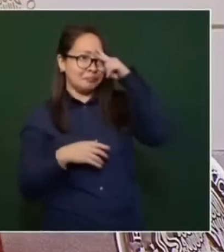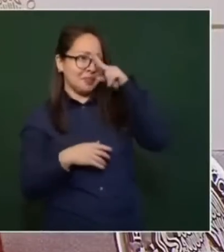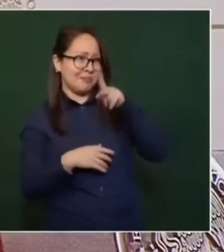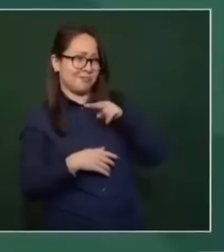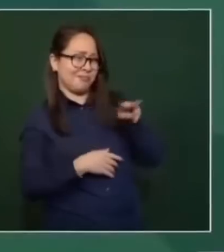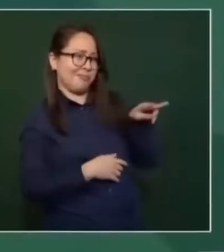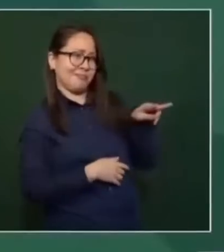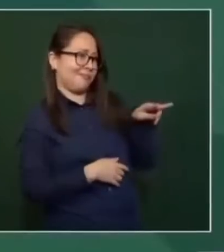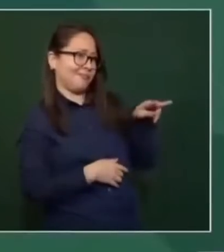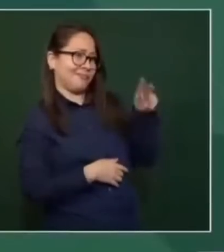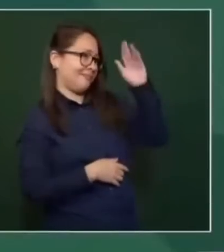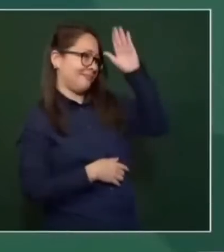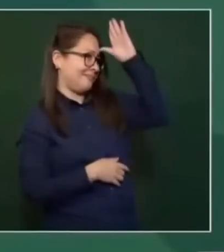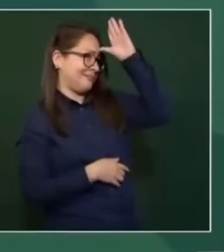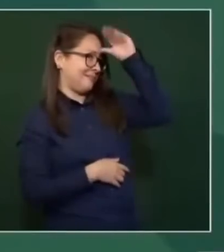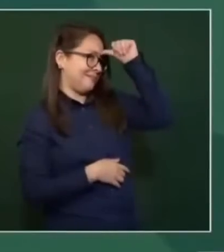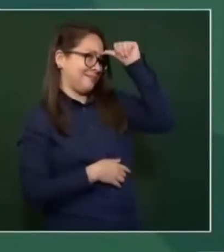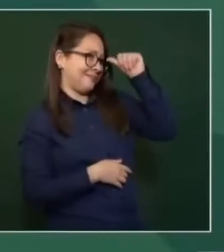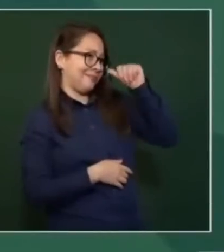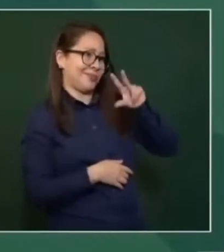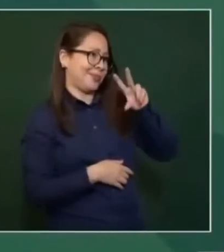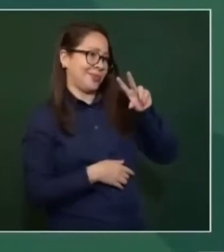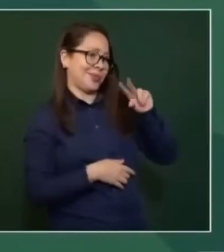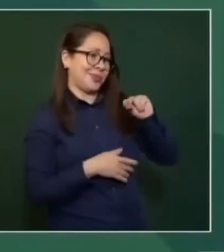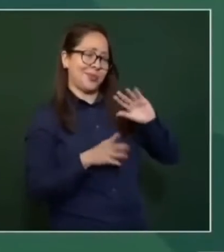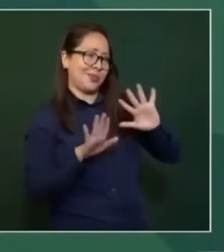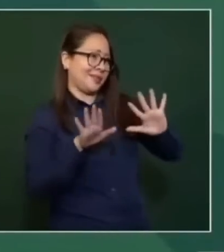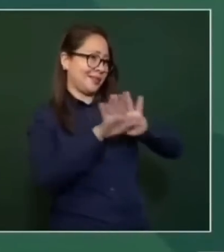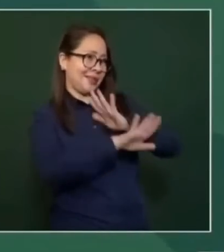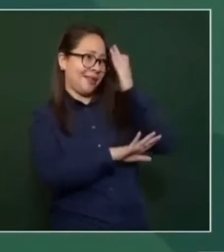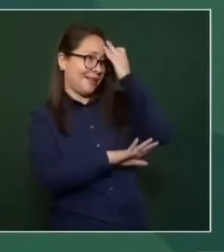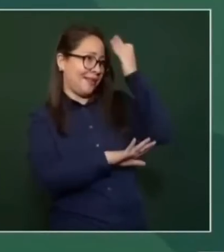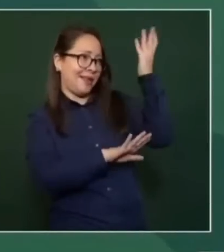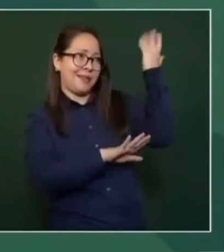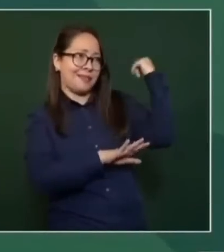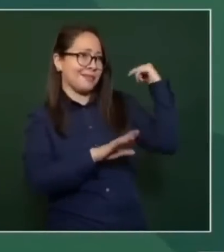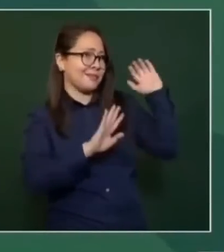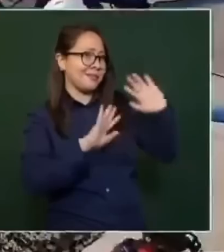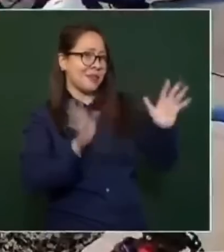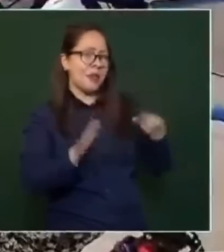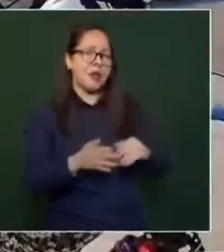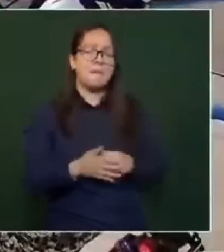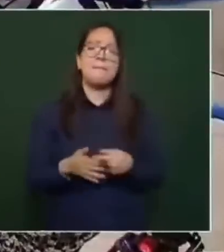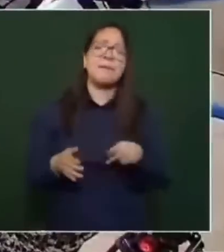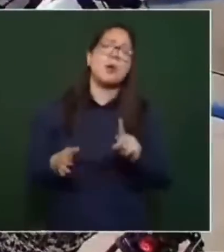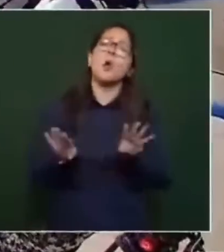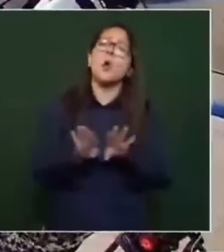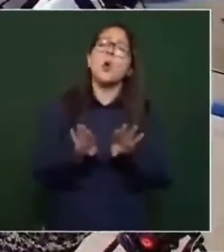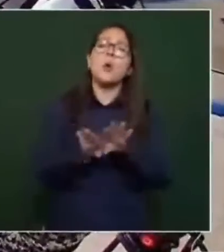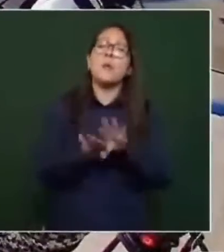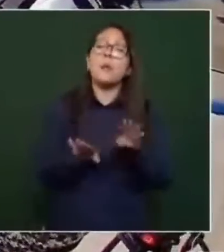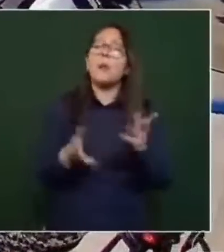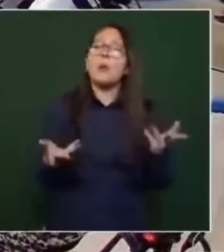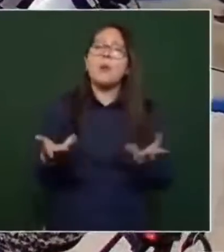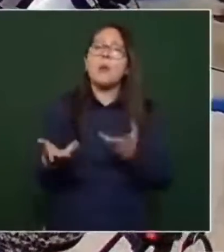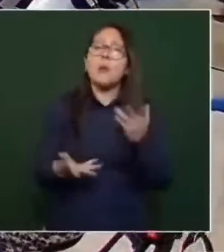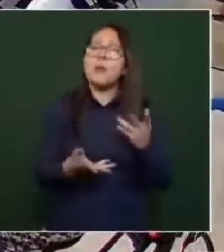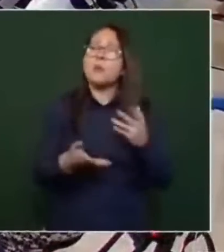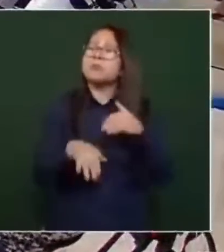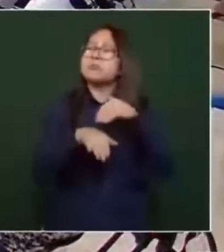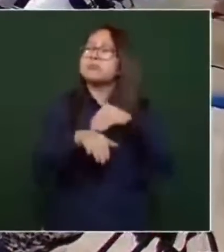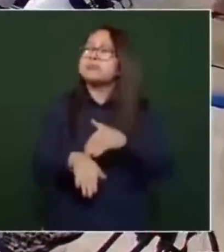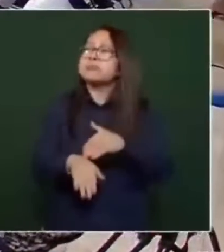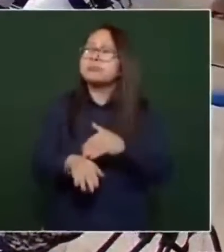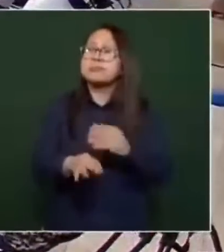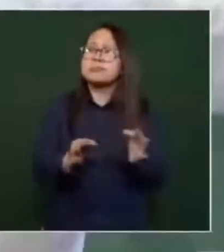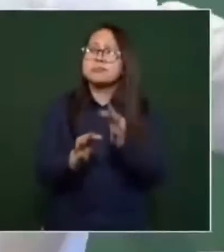Porque ya no es el tiempo de antes. ¿Pero cómo se acata, digamos, la resolución? No se puede